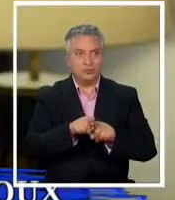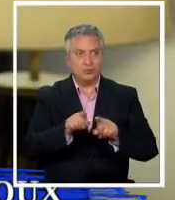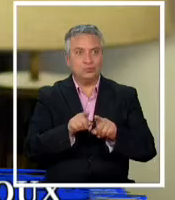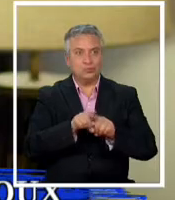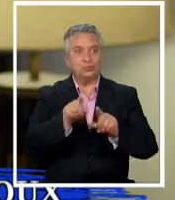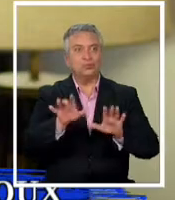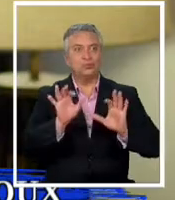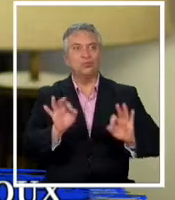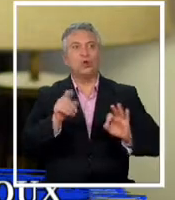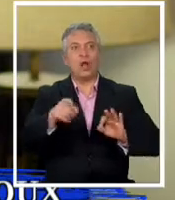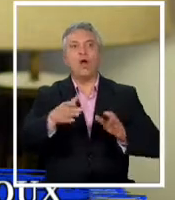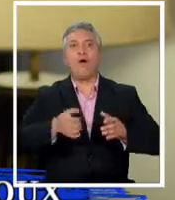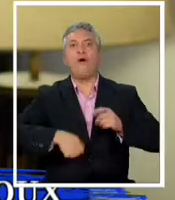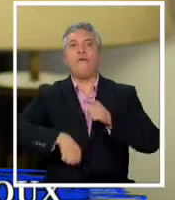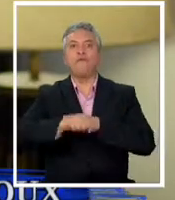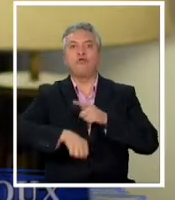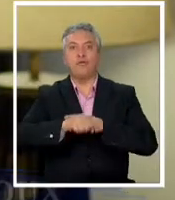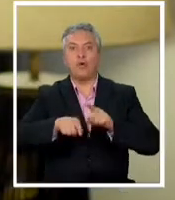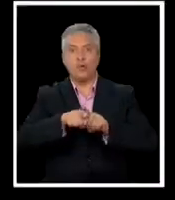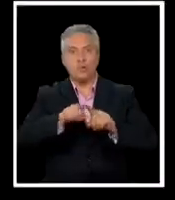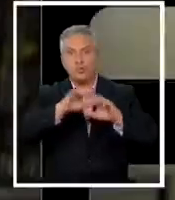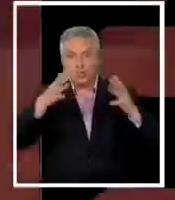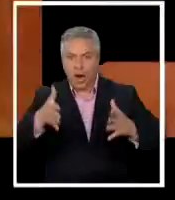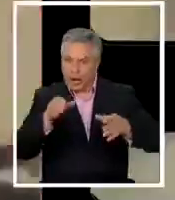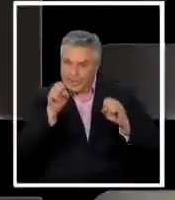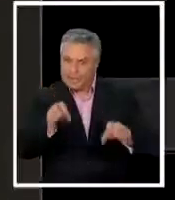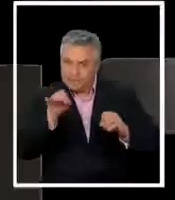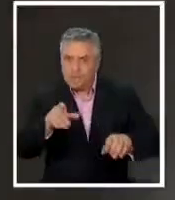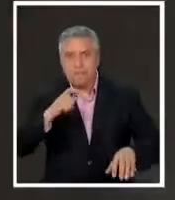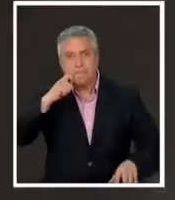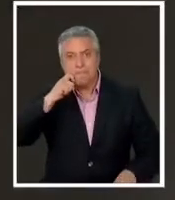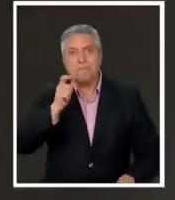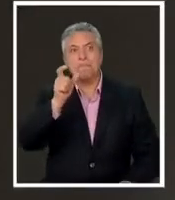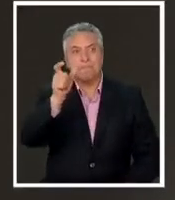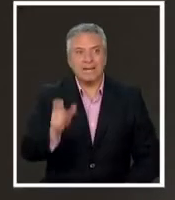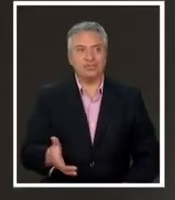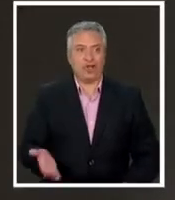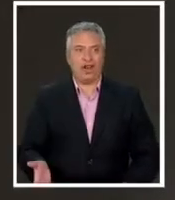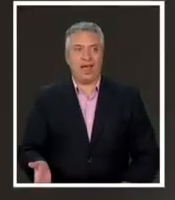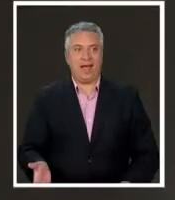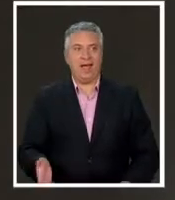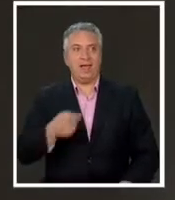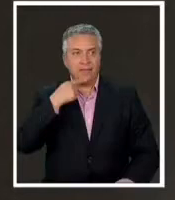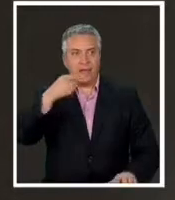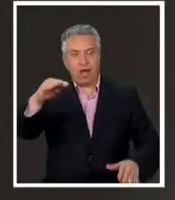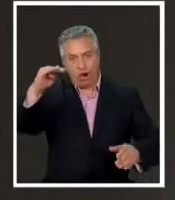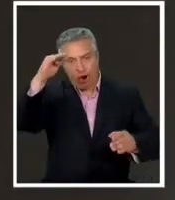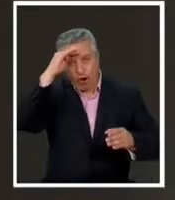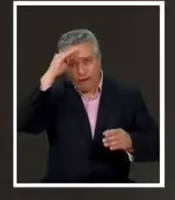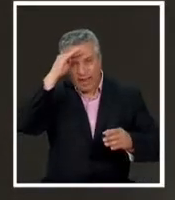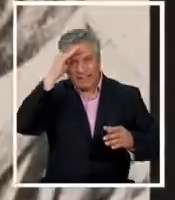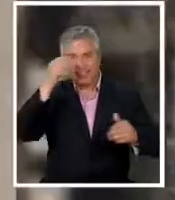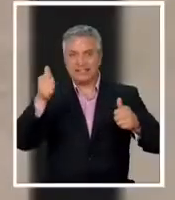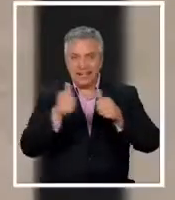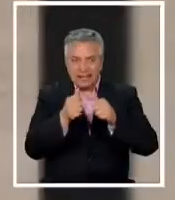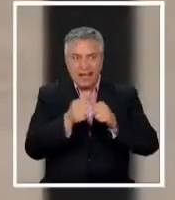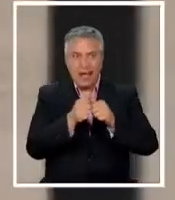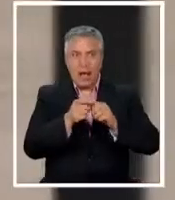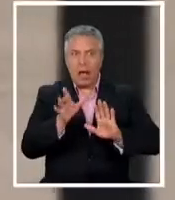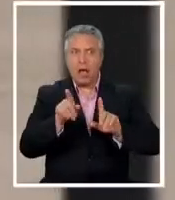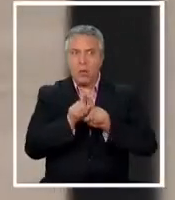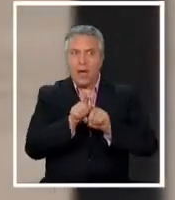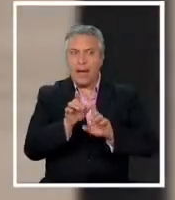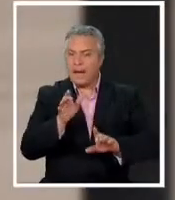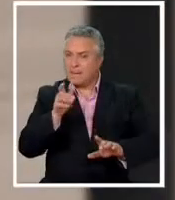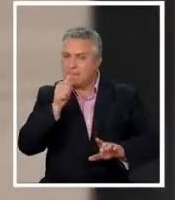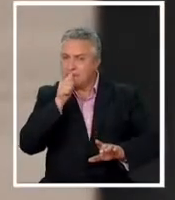futbolista solamente lo formó como persona Una relación que se basó en la confianza y cercanía con secretos de Camarín